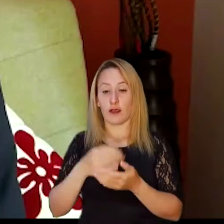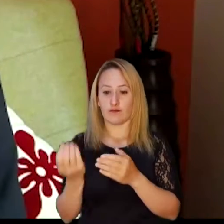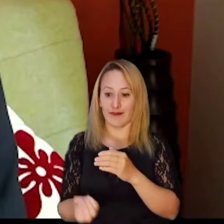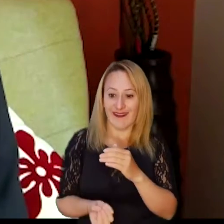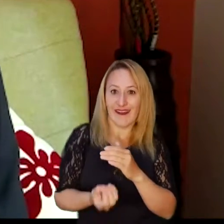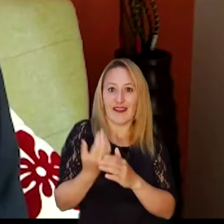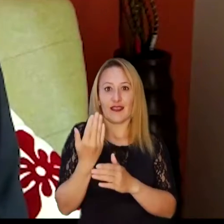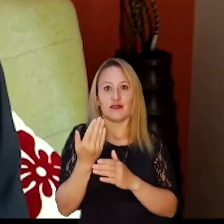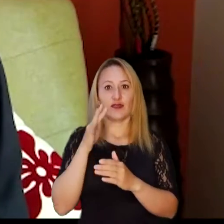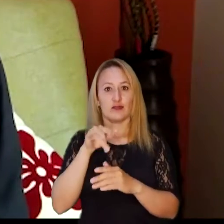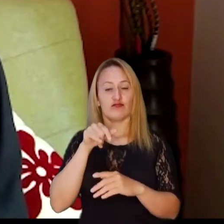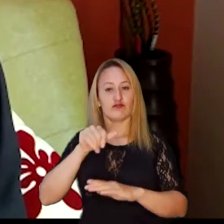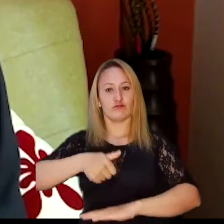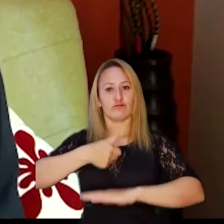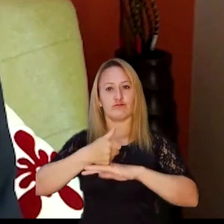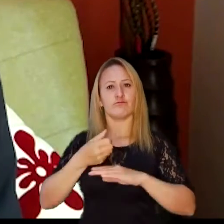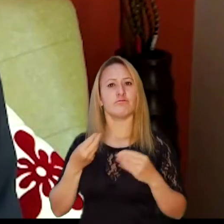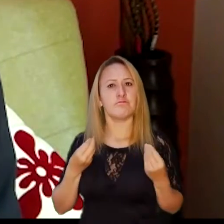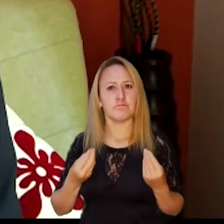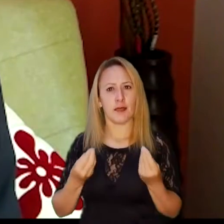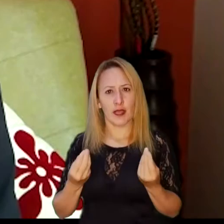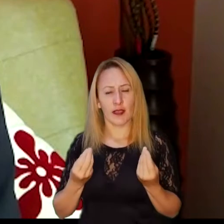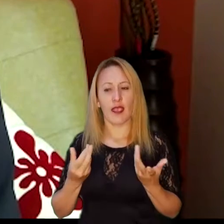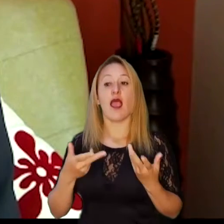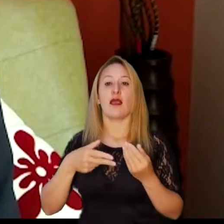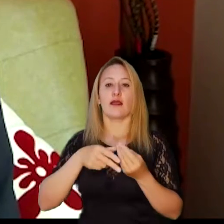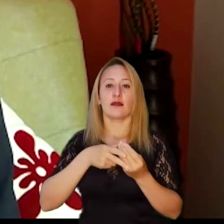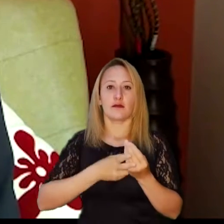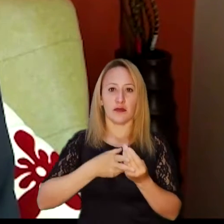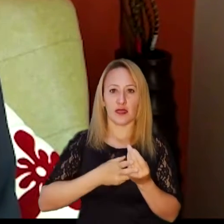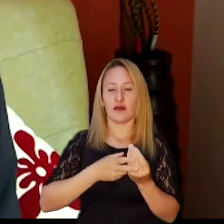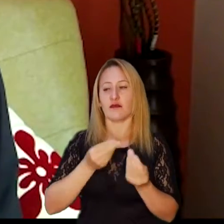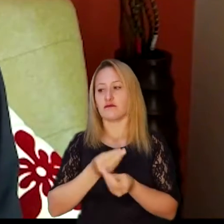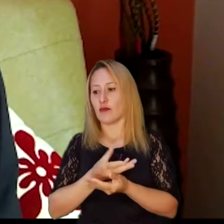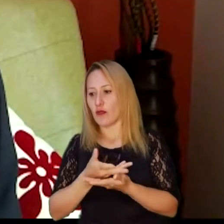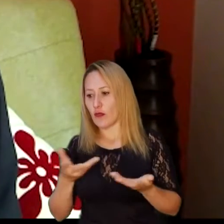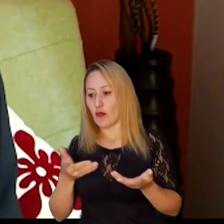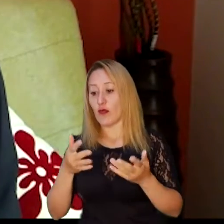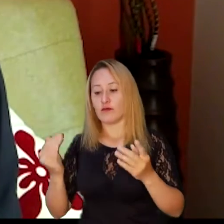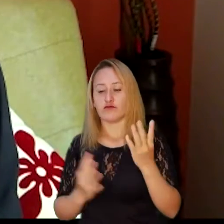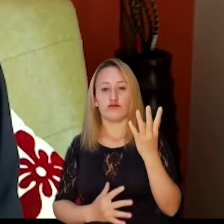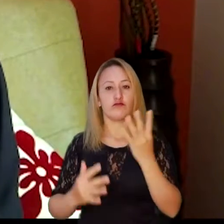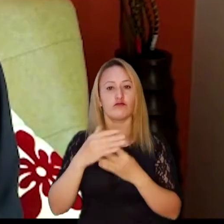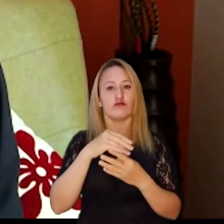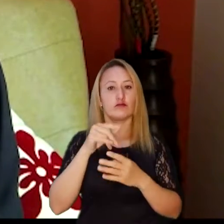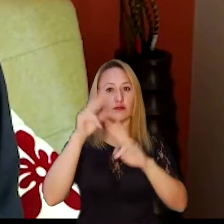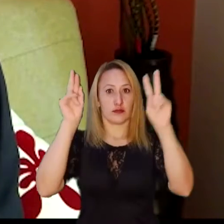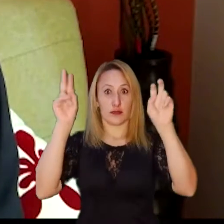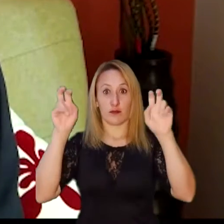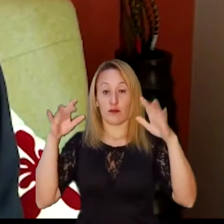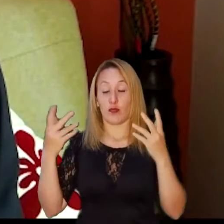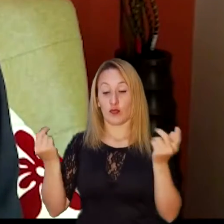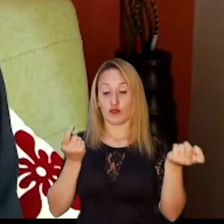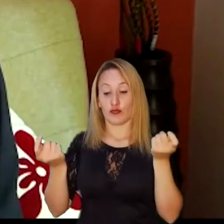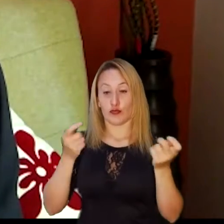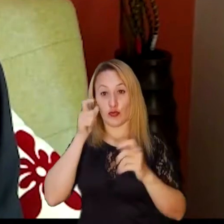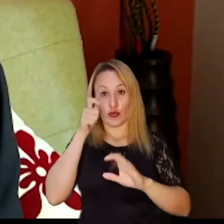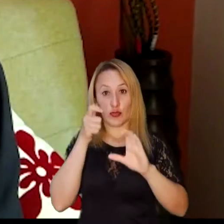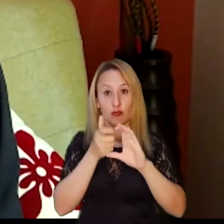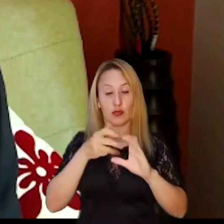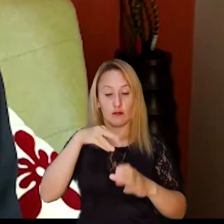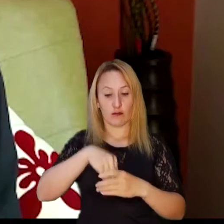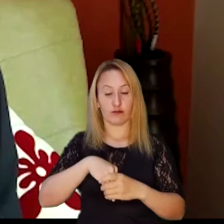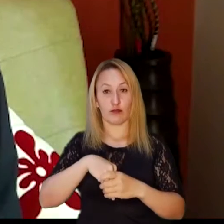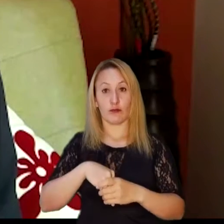conllevó a la creación de esta dirección para generar los instrumentos y herramientas que permitan la transversalidad del tema al